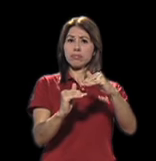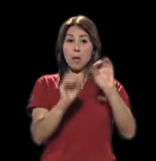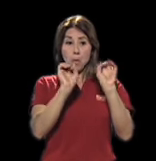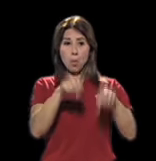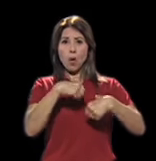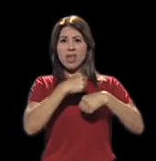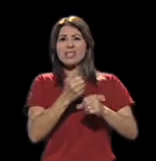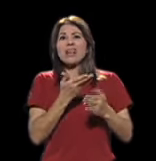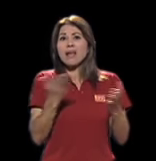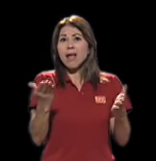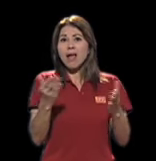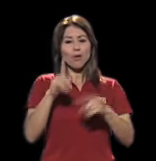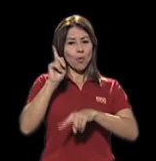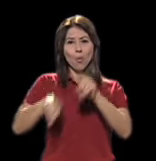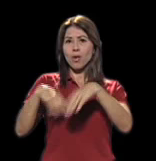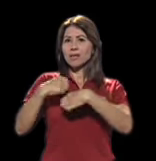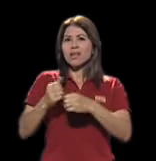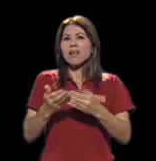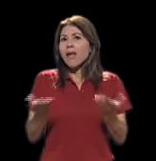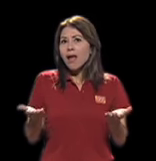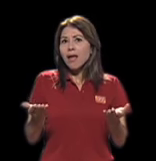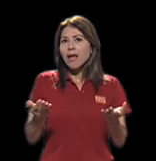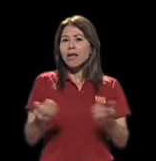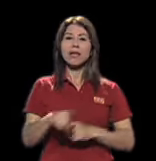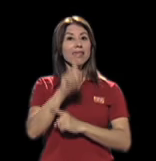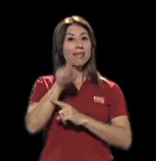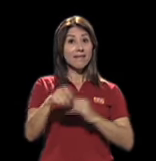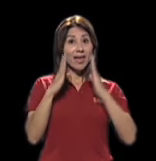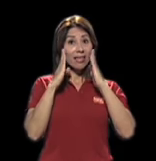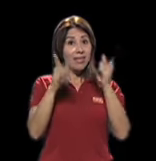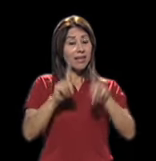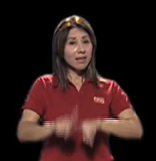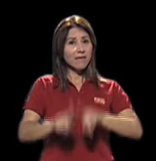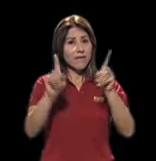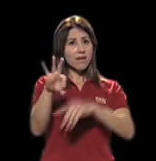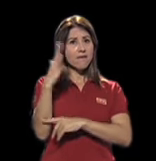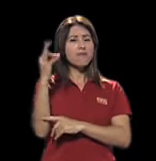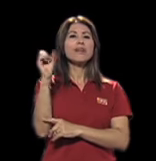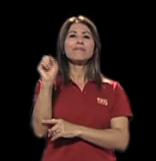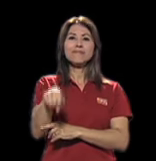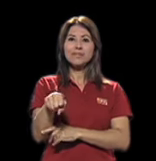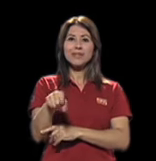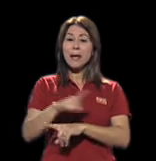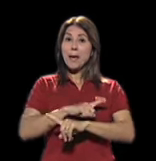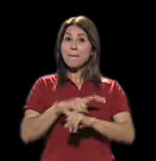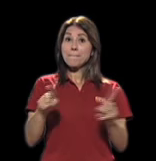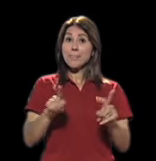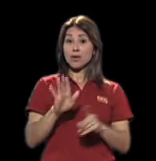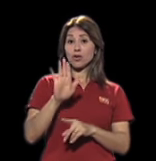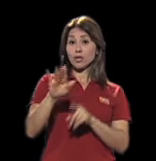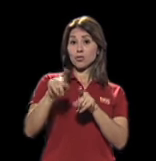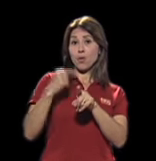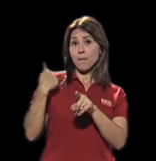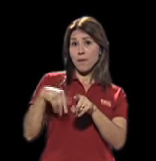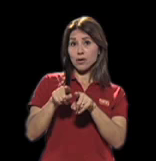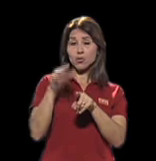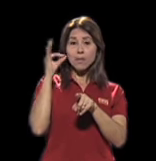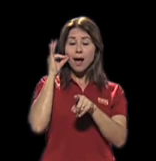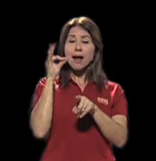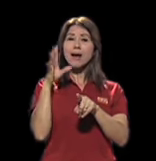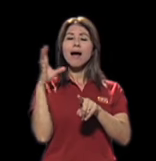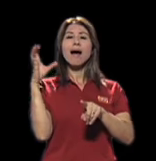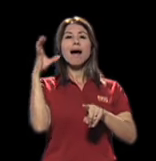puede hacer. ¿Que se va a abordar de una manera diferente? Sí, pero que el hermanito o la hermanita vea que también